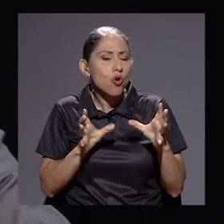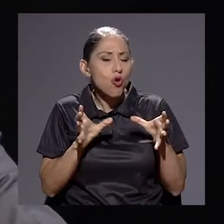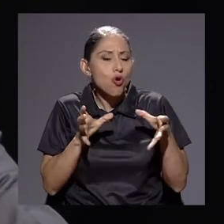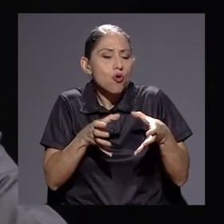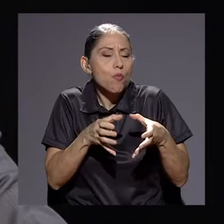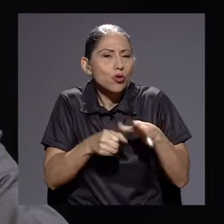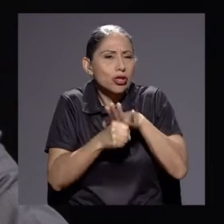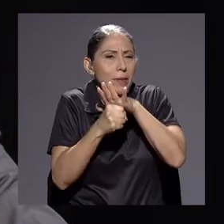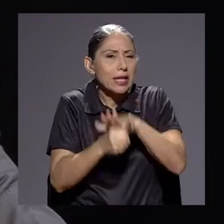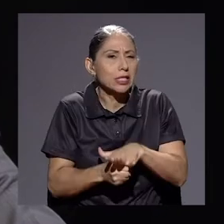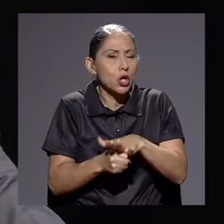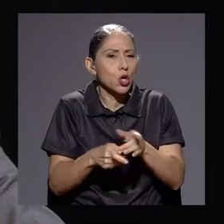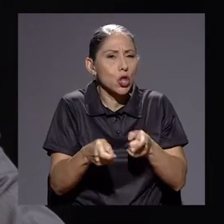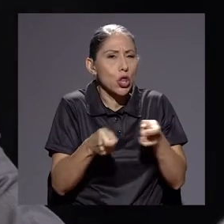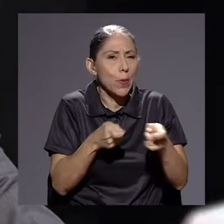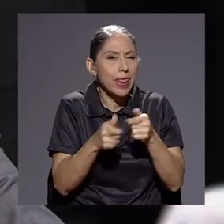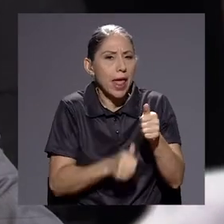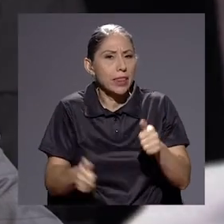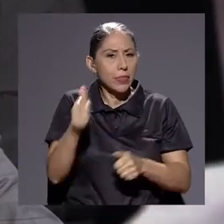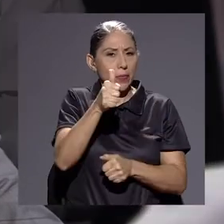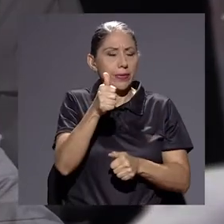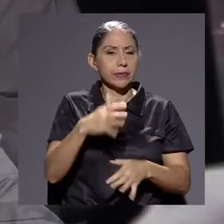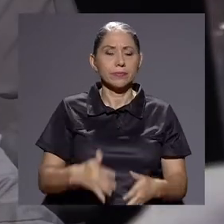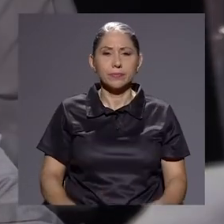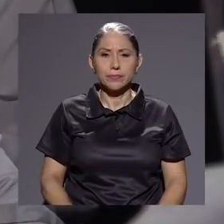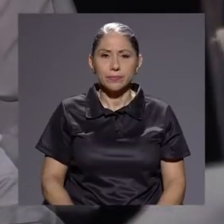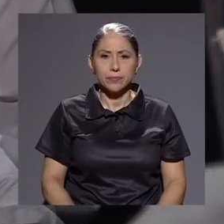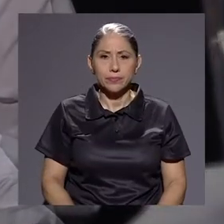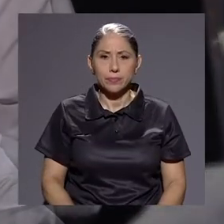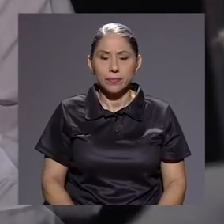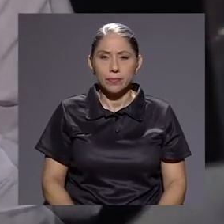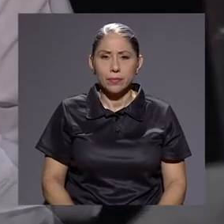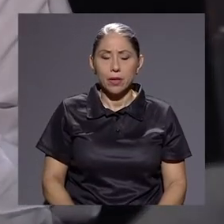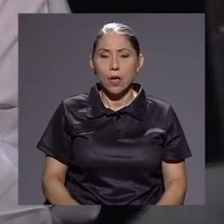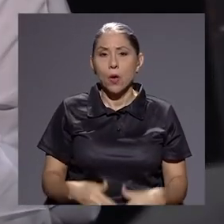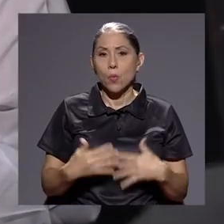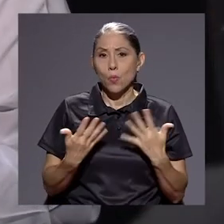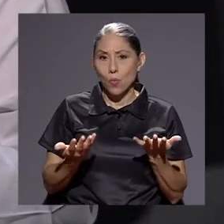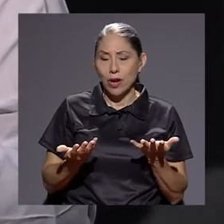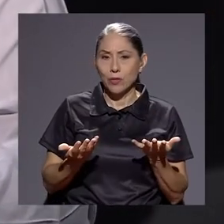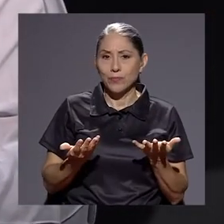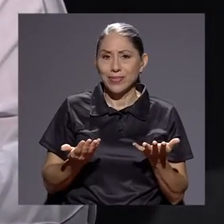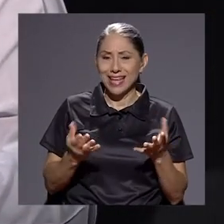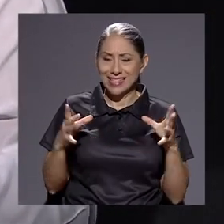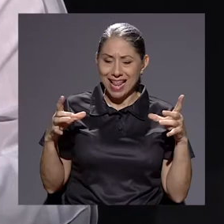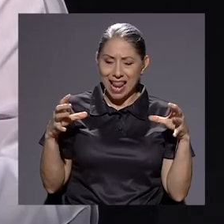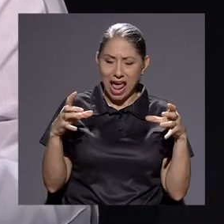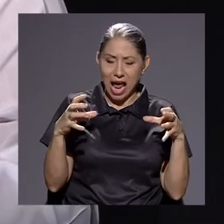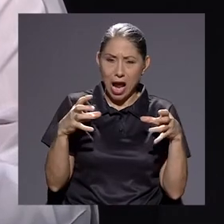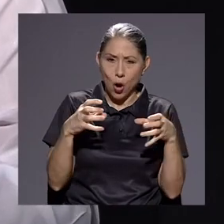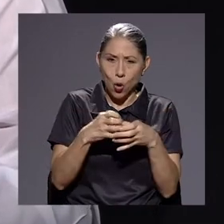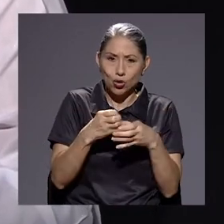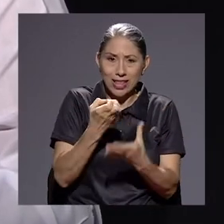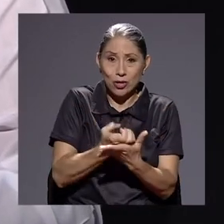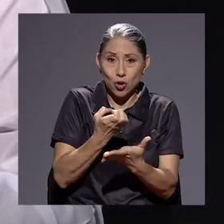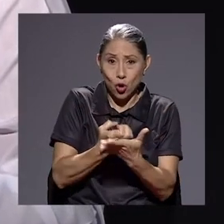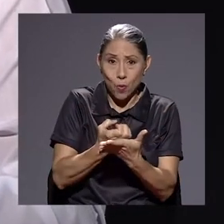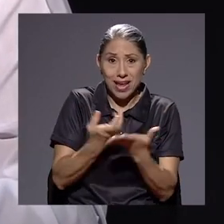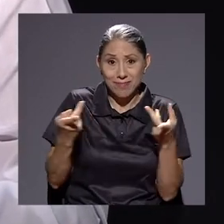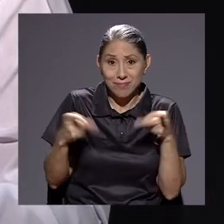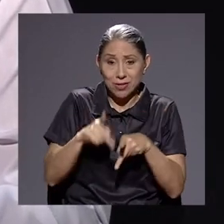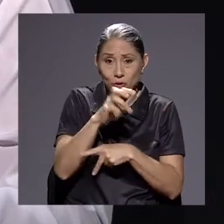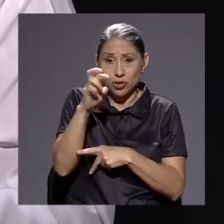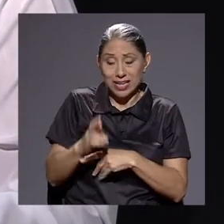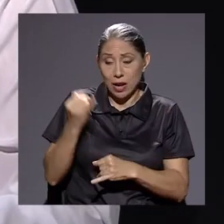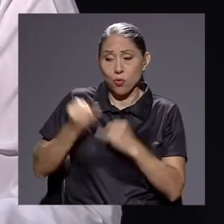de presión más dominantes. Bueno, que la concentración económica se ha dado en Costa Rica en los últimos 20